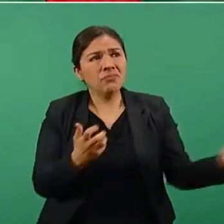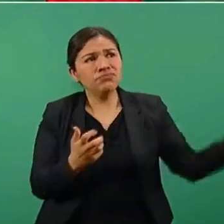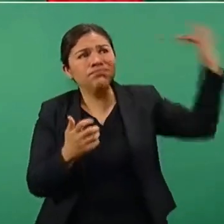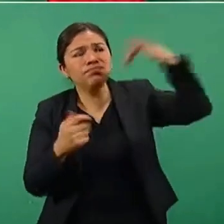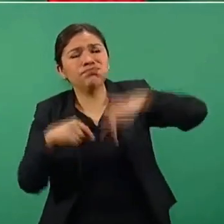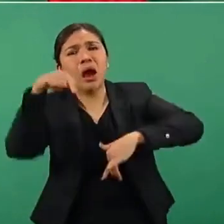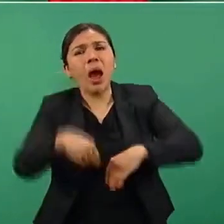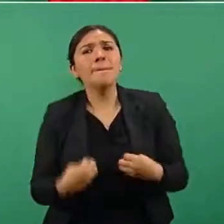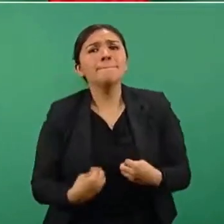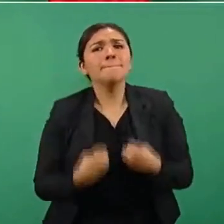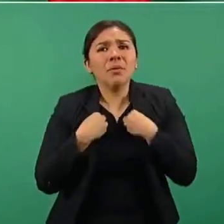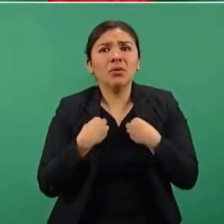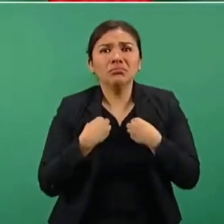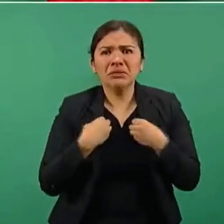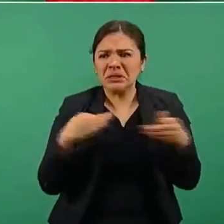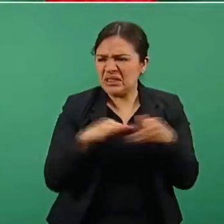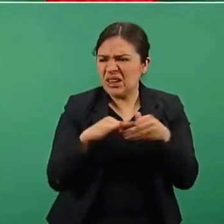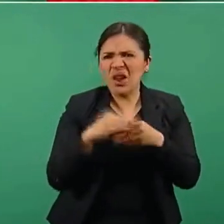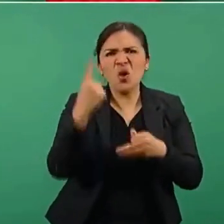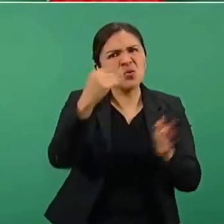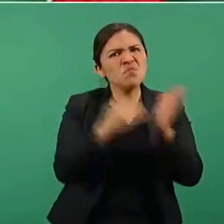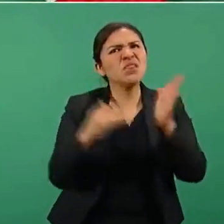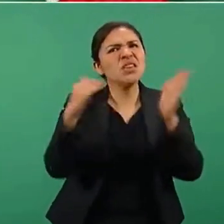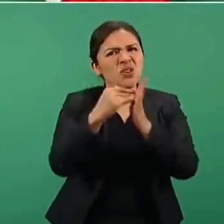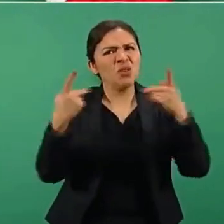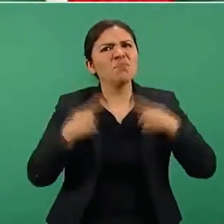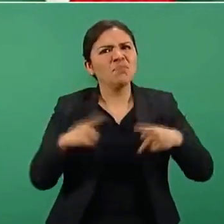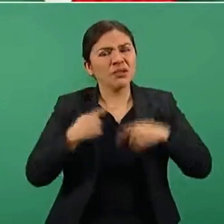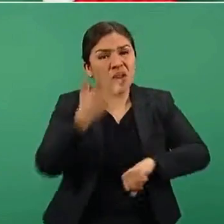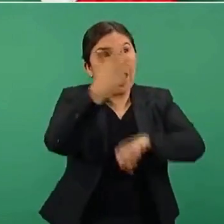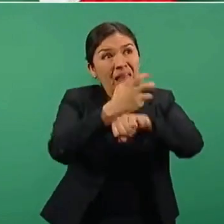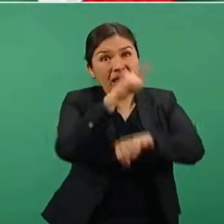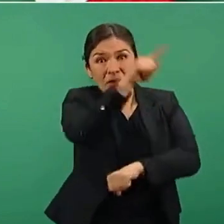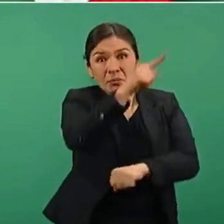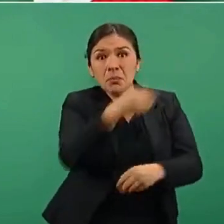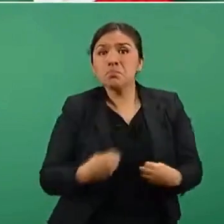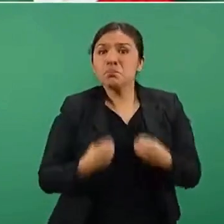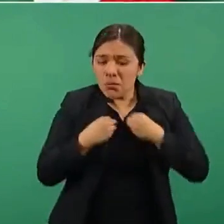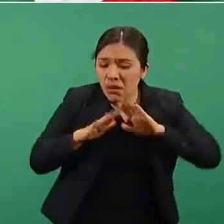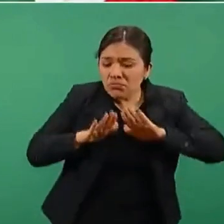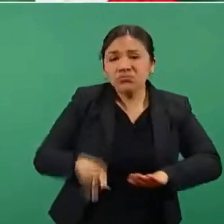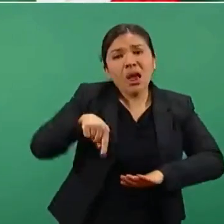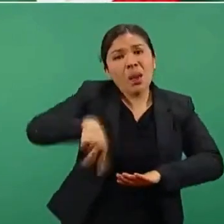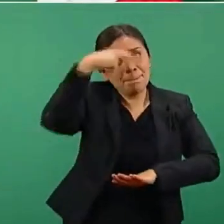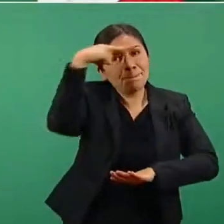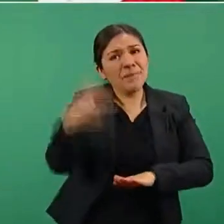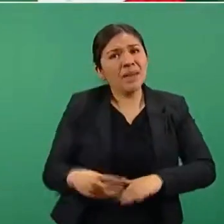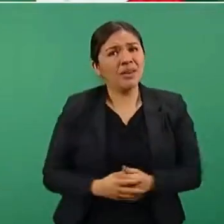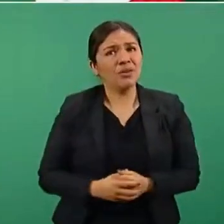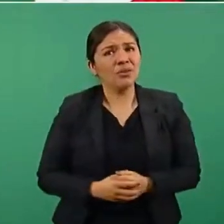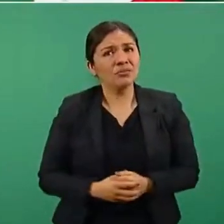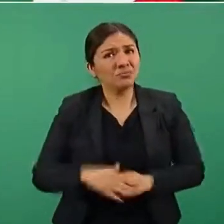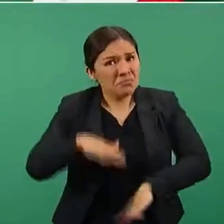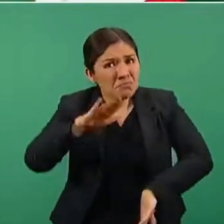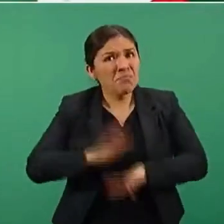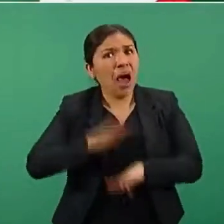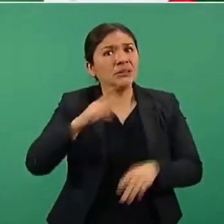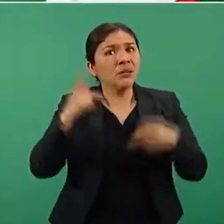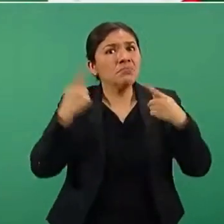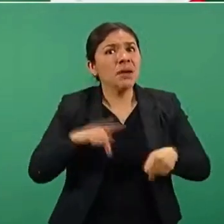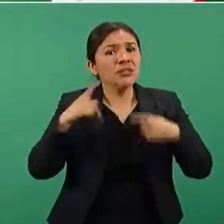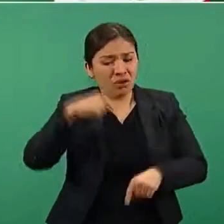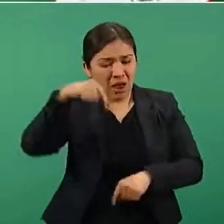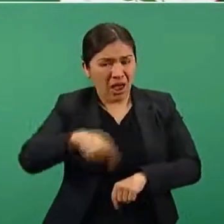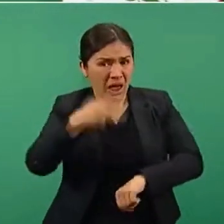más de un millón de estadounidenses viven en México. Hay más estadounidenses en México que en